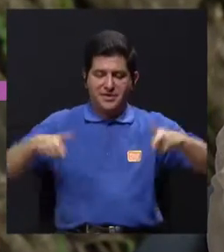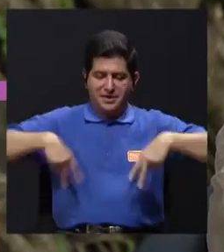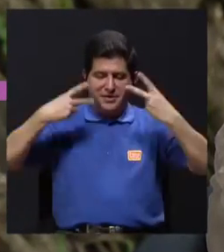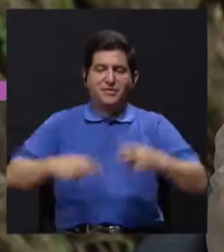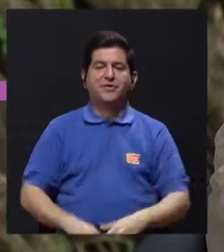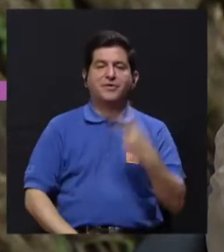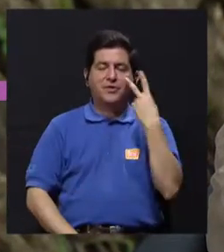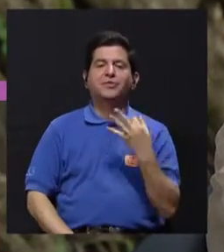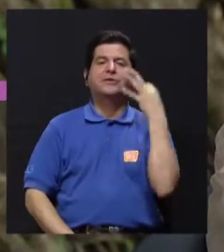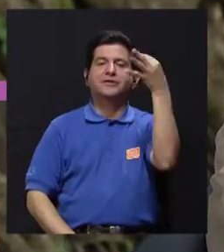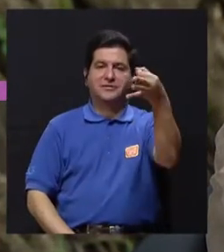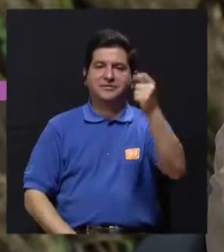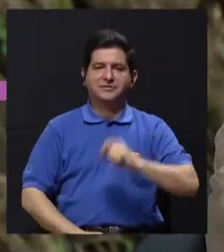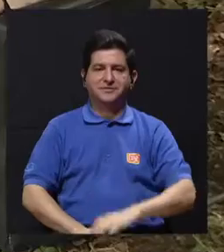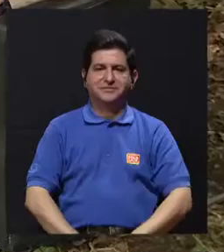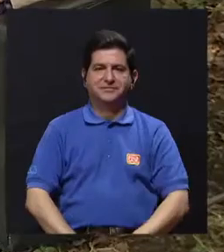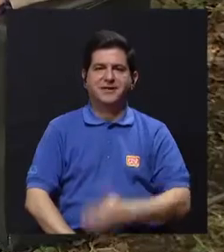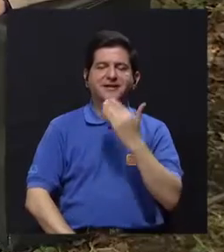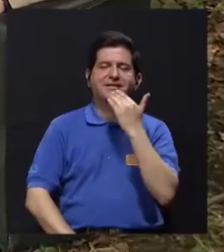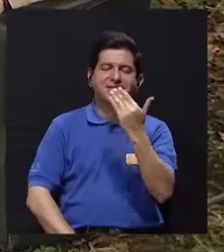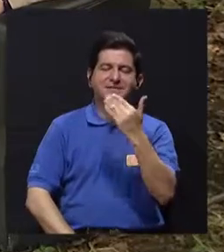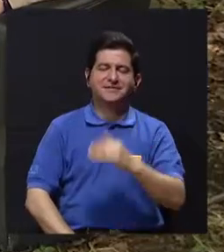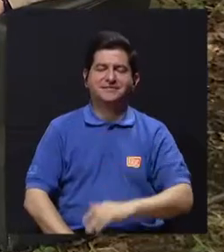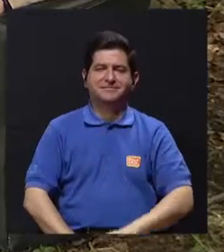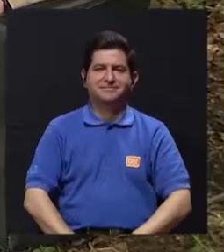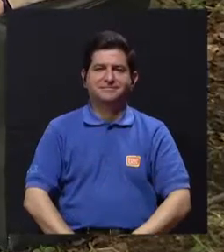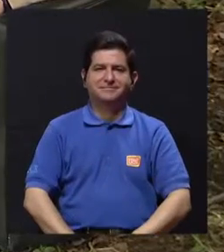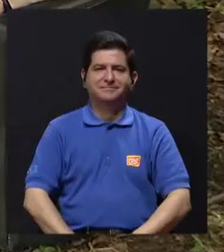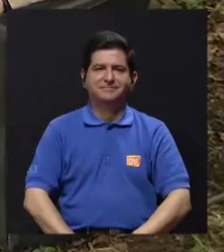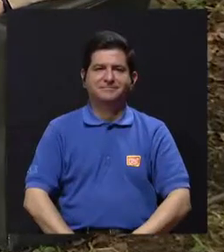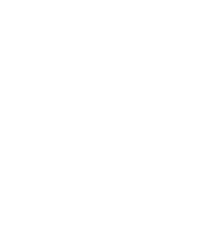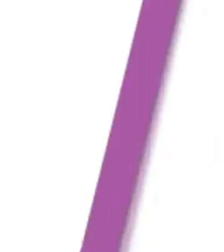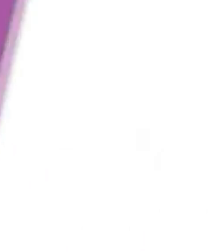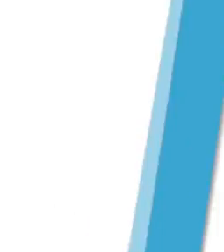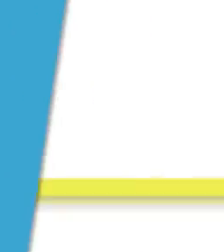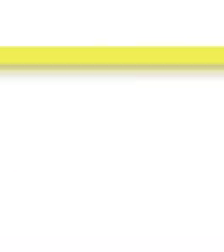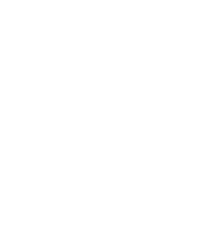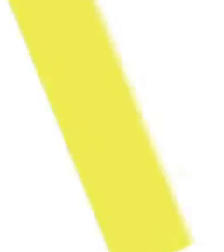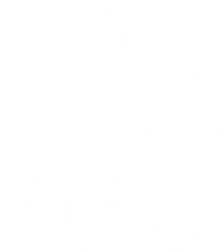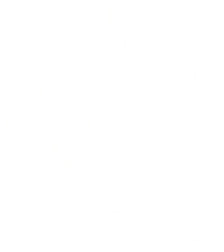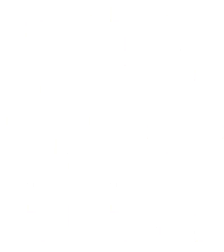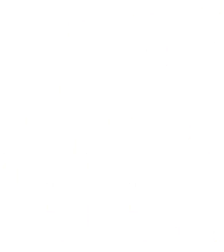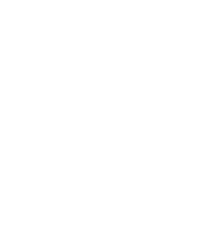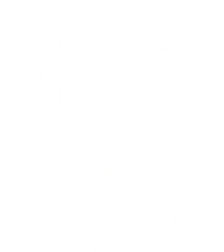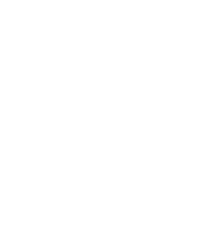mejor nos vemos próximamente gracias gracias gracias gracias